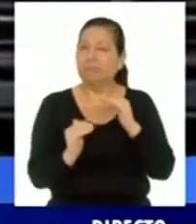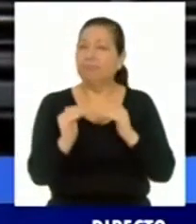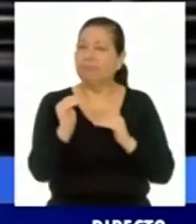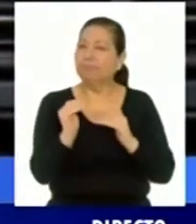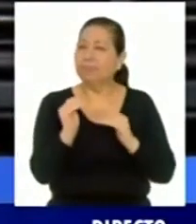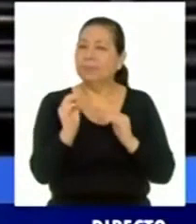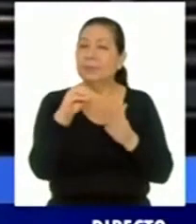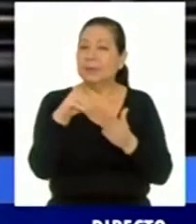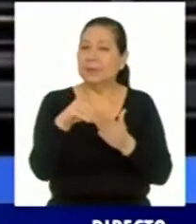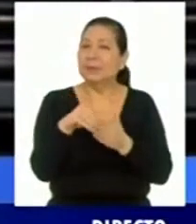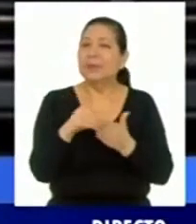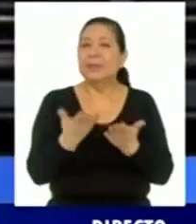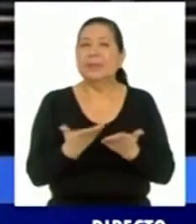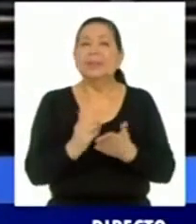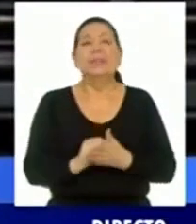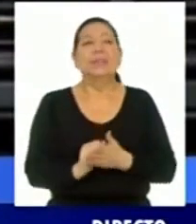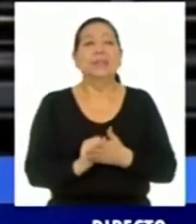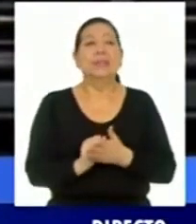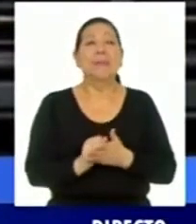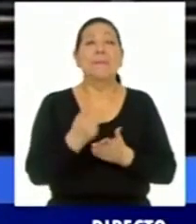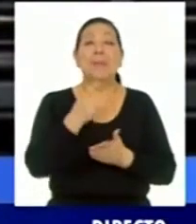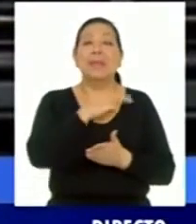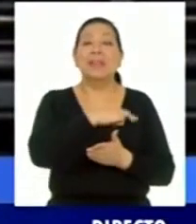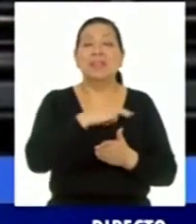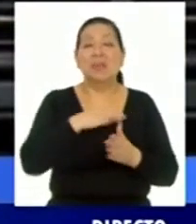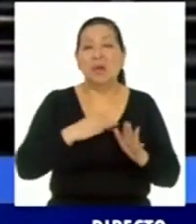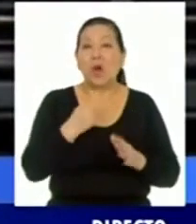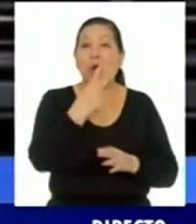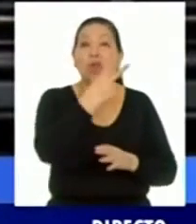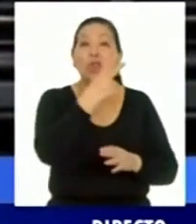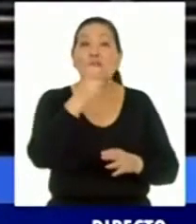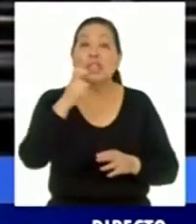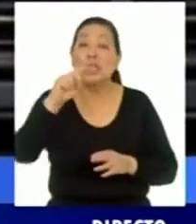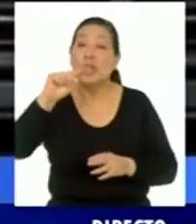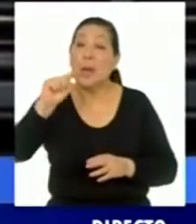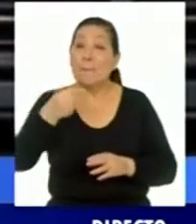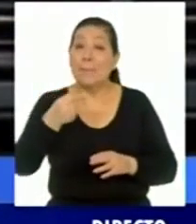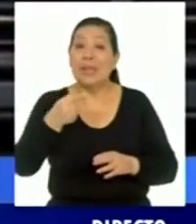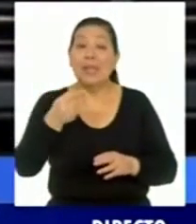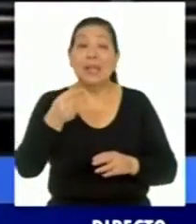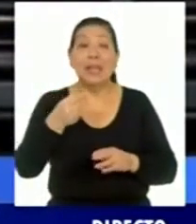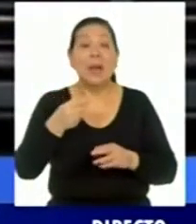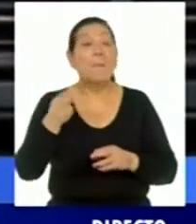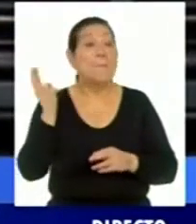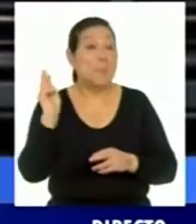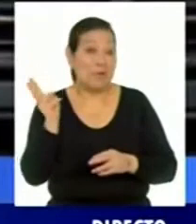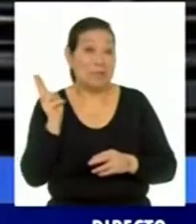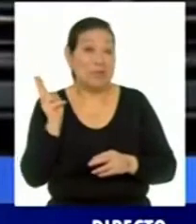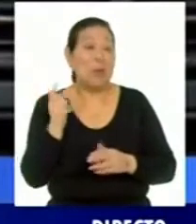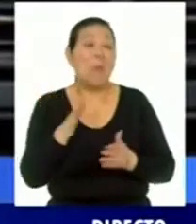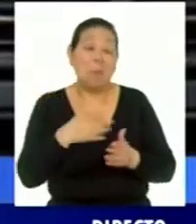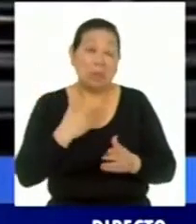propuesta por la Premier de alrededor de 200.000 docentes.